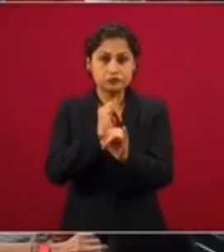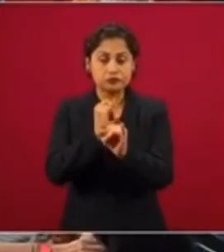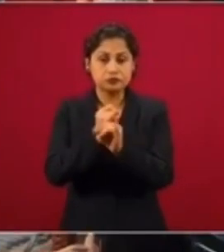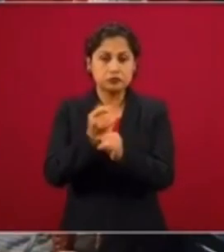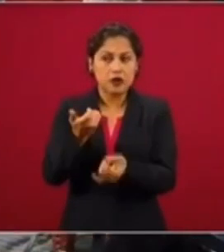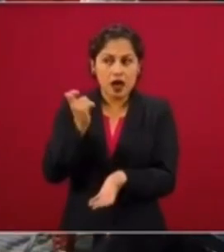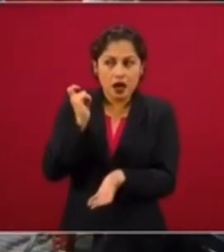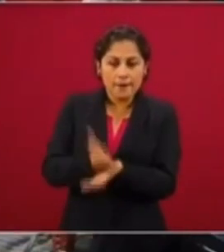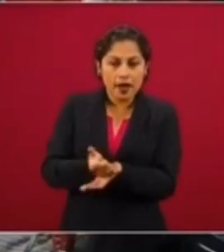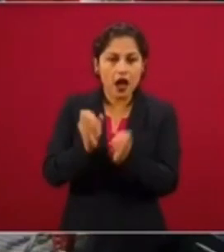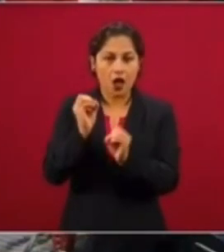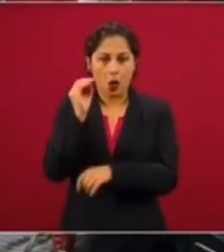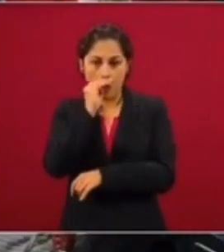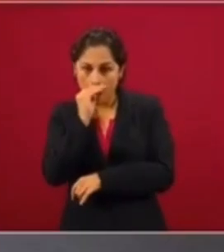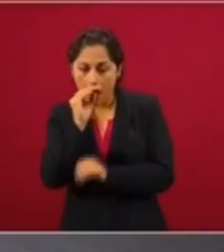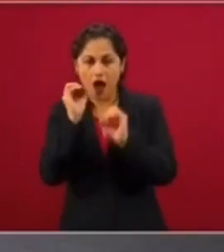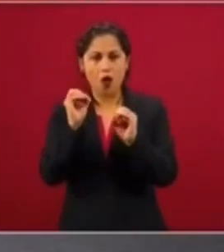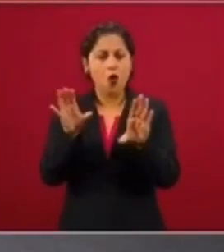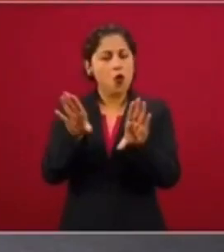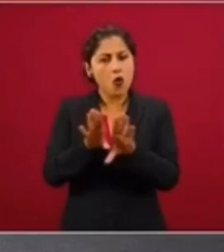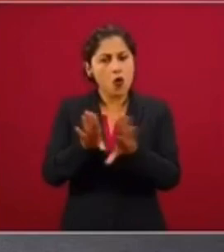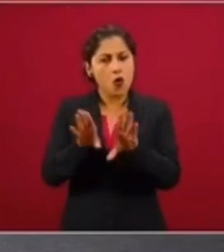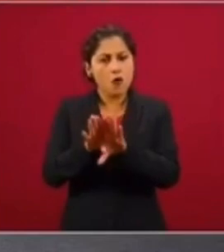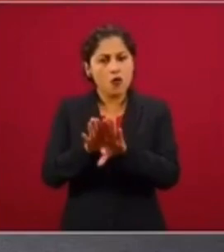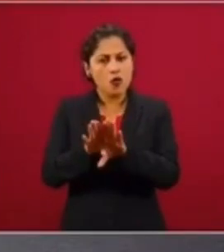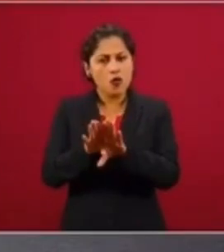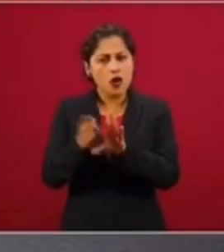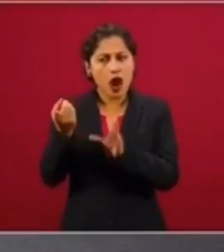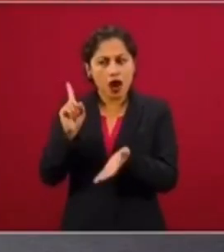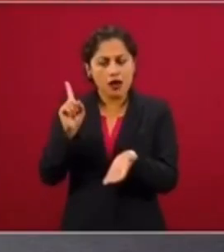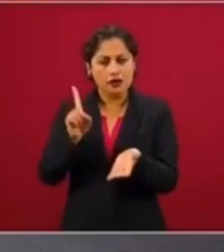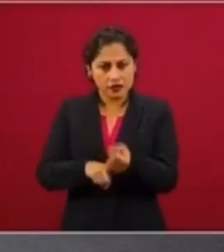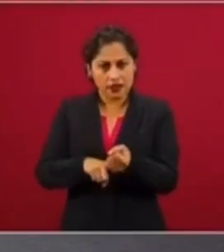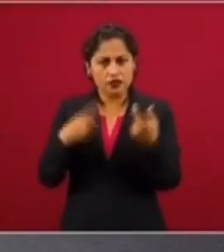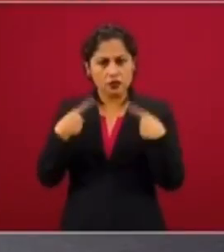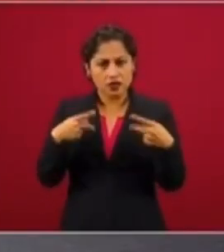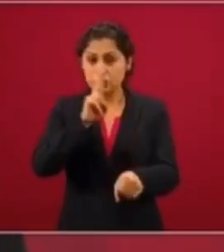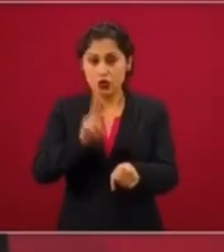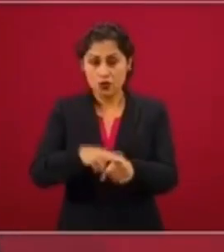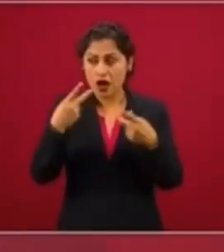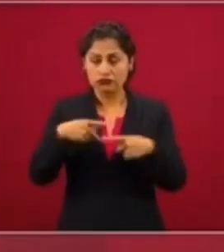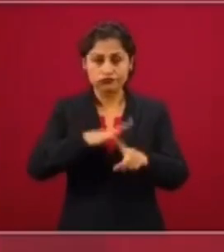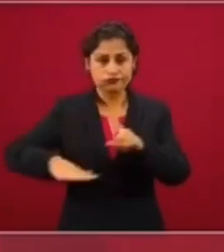¿Cuál es la característica que tienen los que se dedican a atacar?